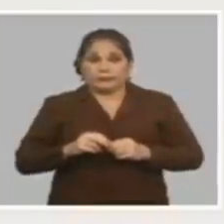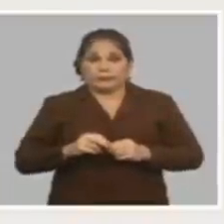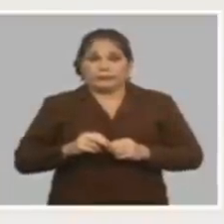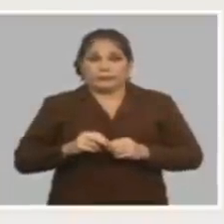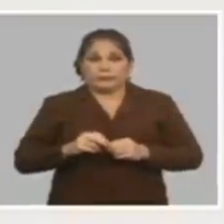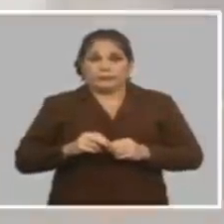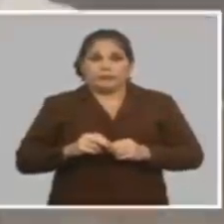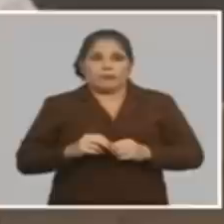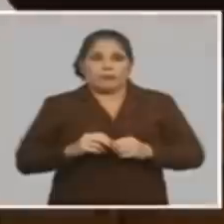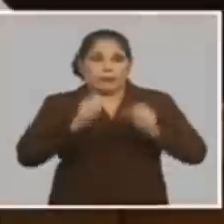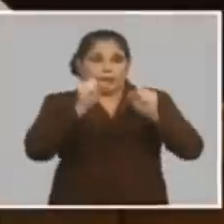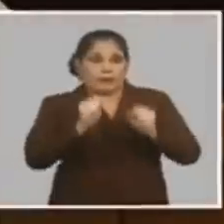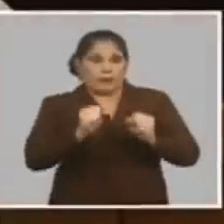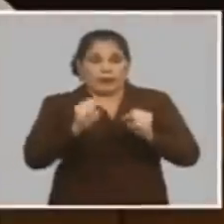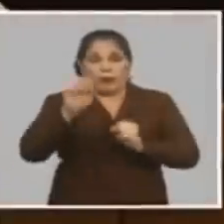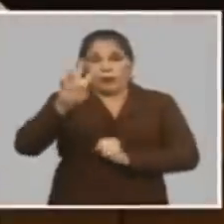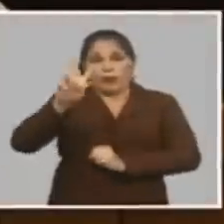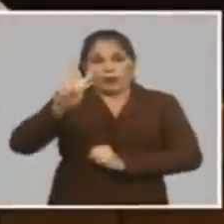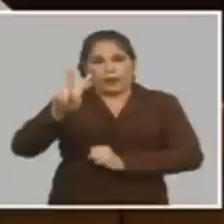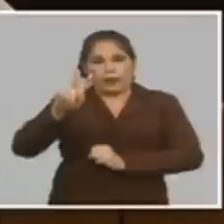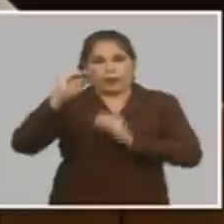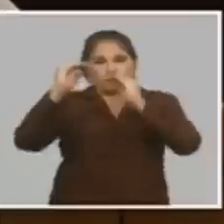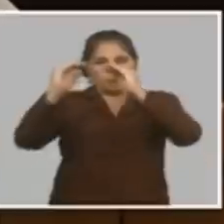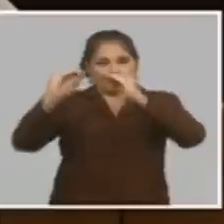se quedan 42 si